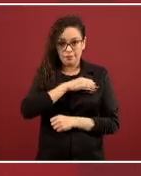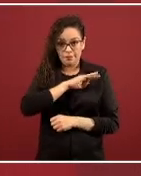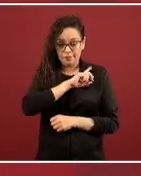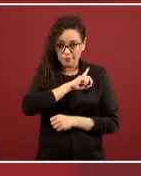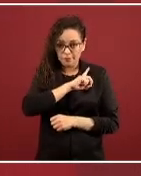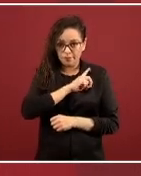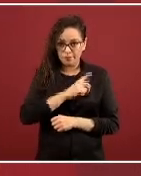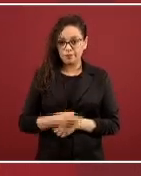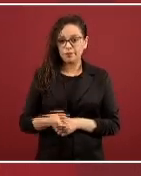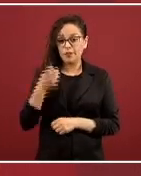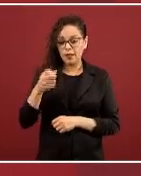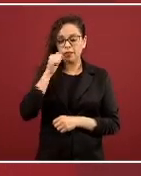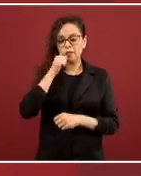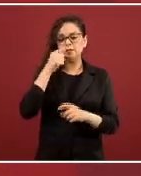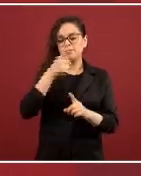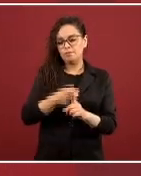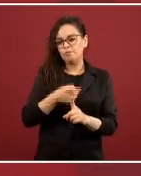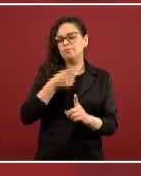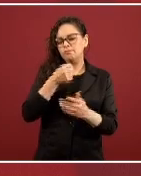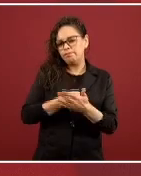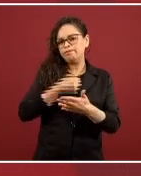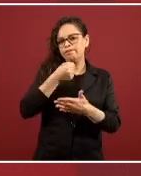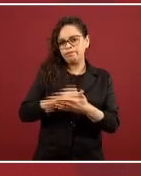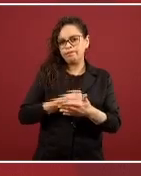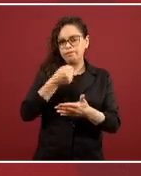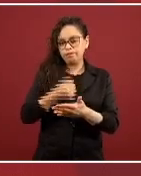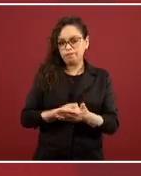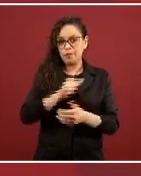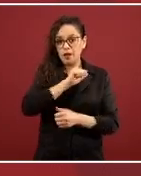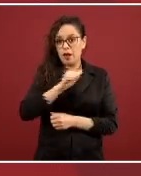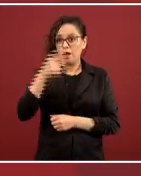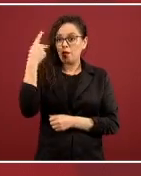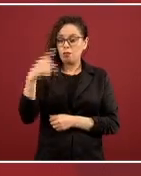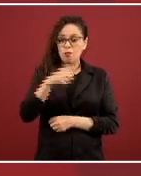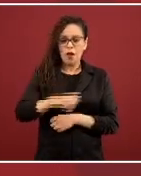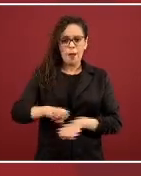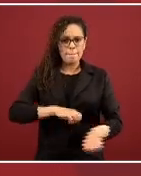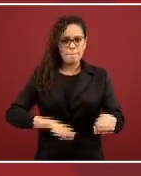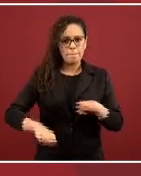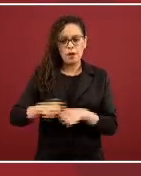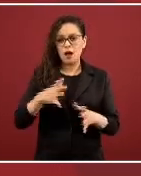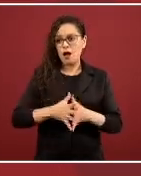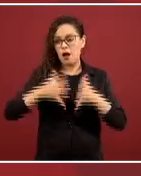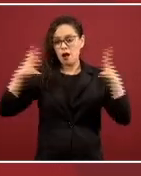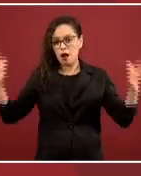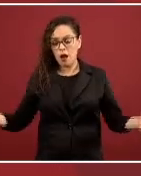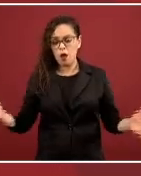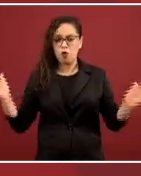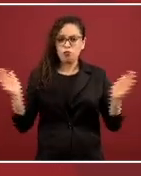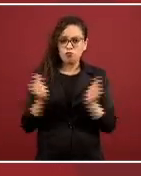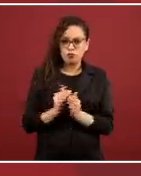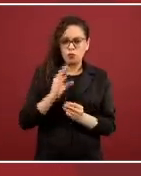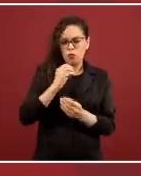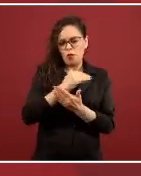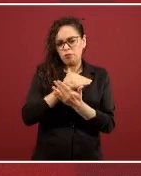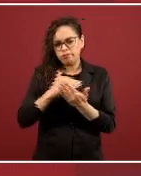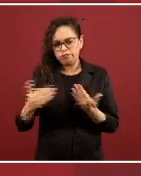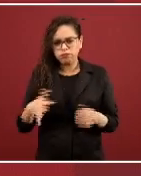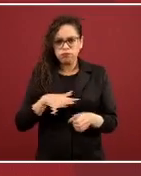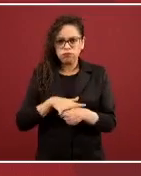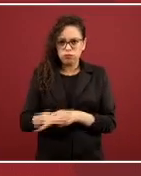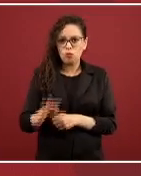en el reconocimiento a aquellas empresas, tanto pequeñas como medianas, como grandes, o las